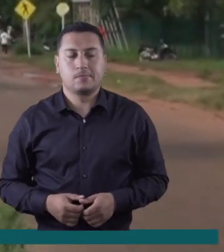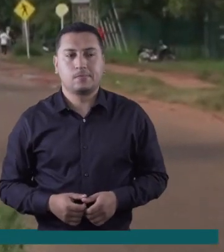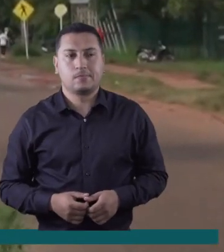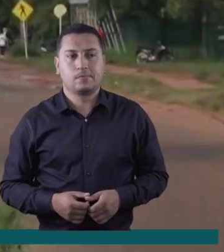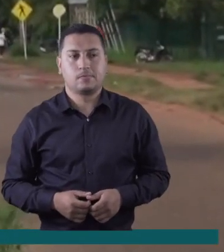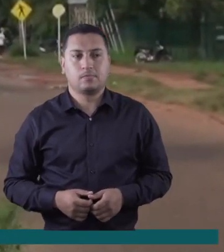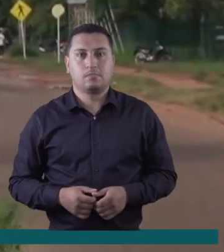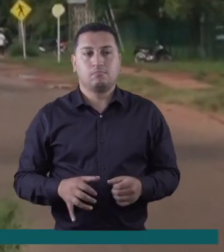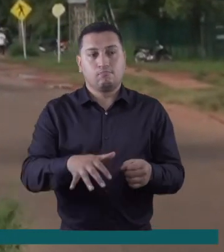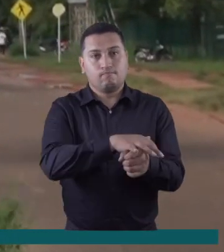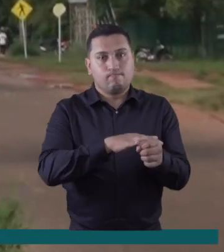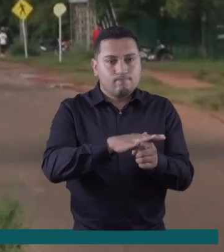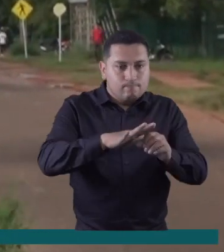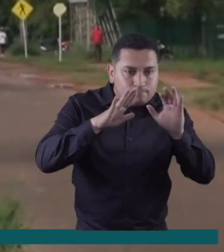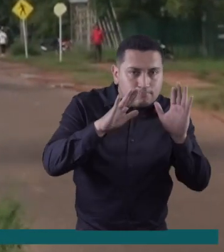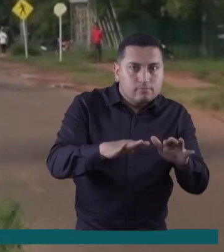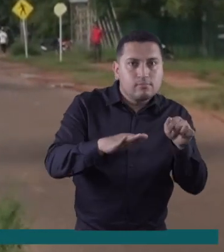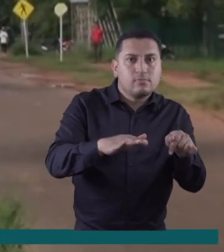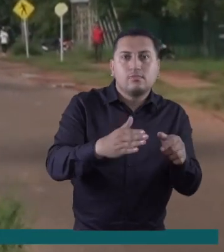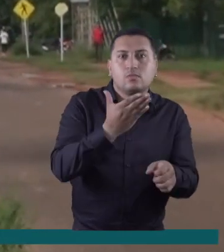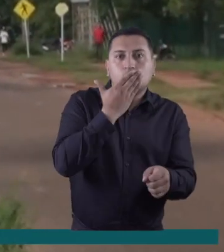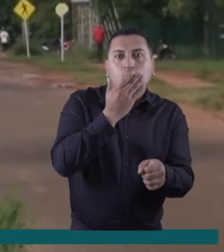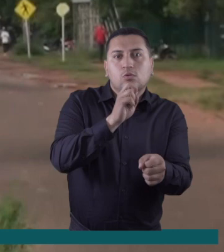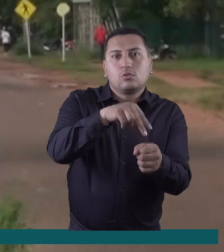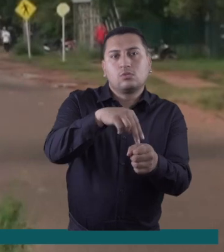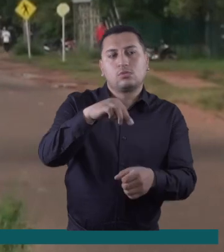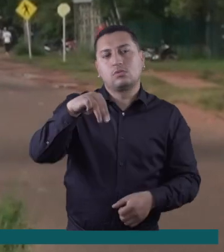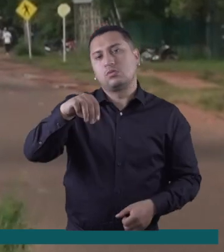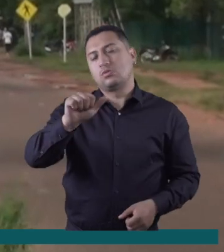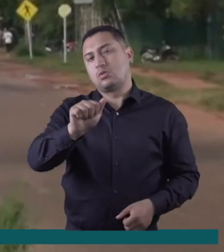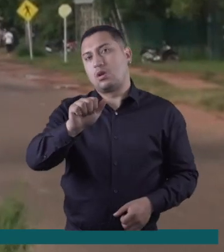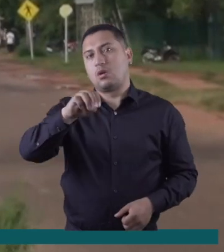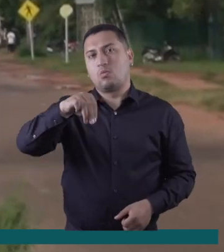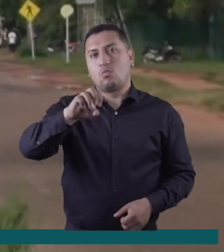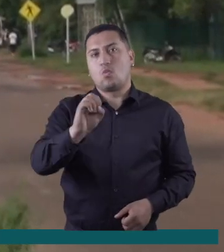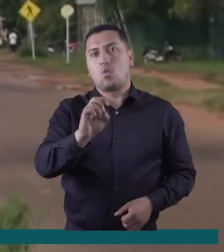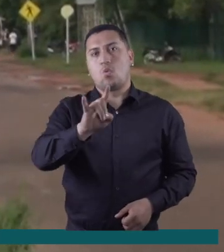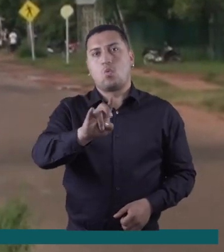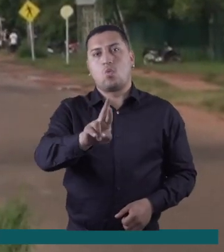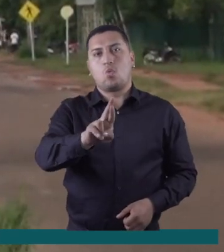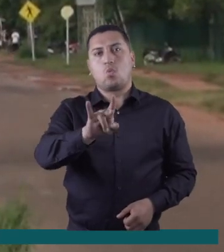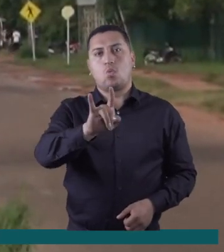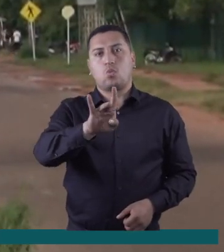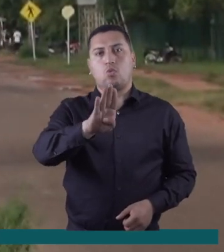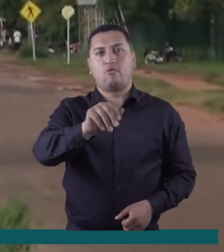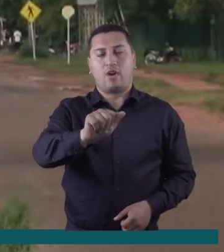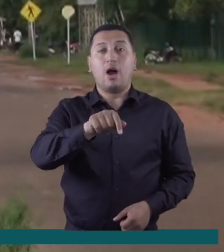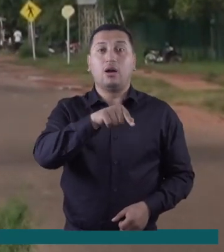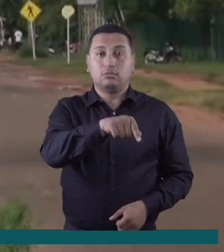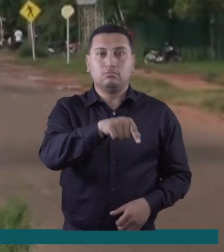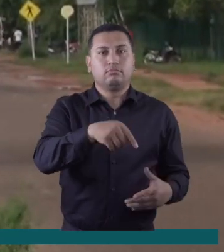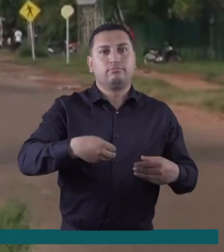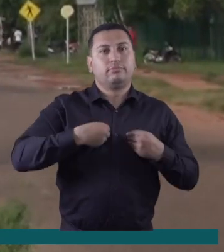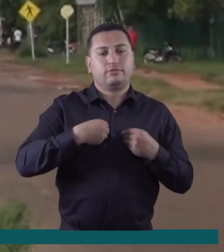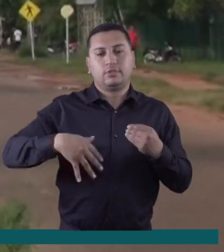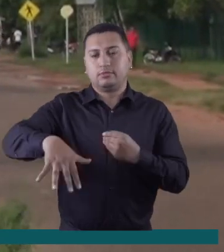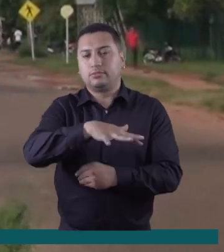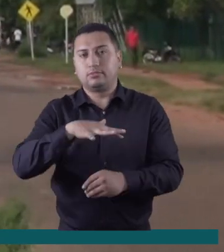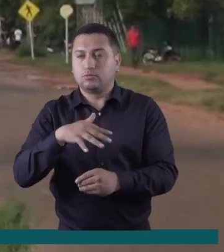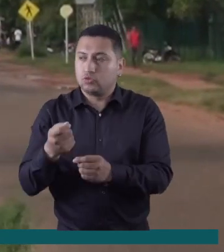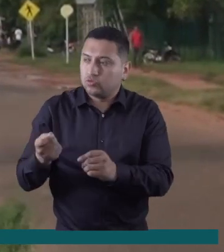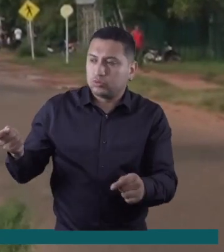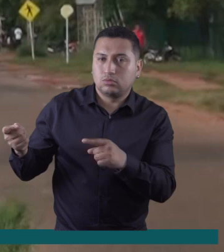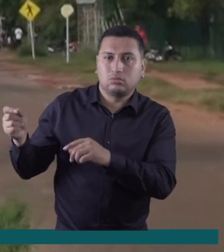Luego de conocer las condiciones de vida que padecen los indígenas Amorúa aquí en Puerto Carreño y los cuales habitan cerca al relleno sanitario,